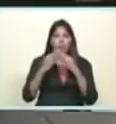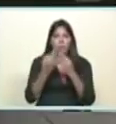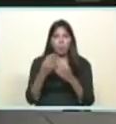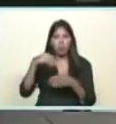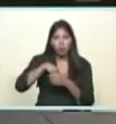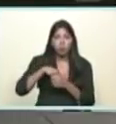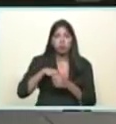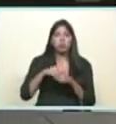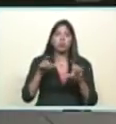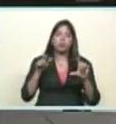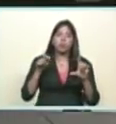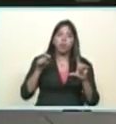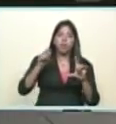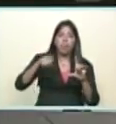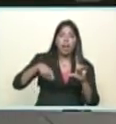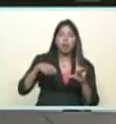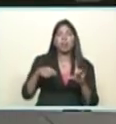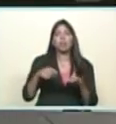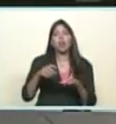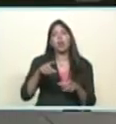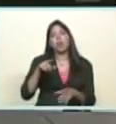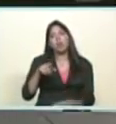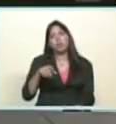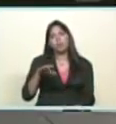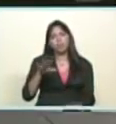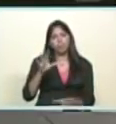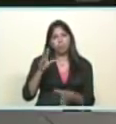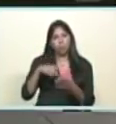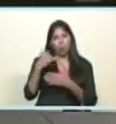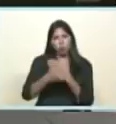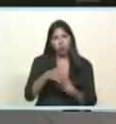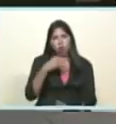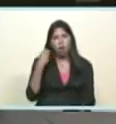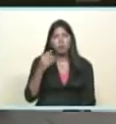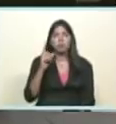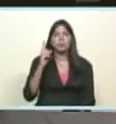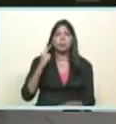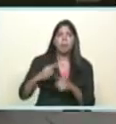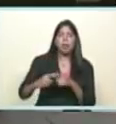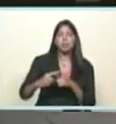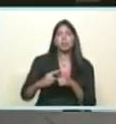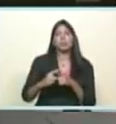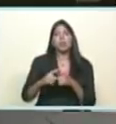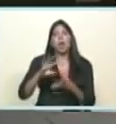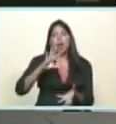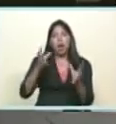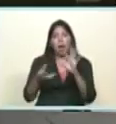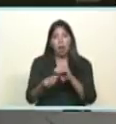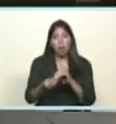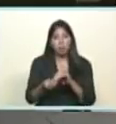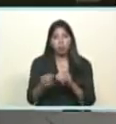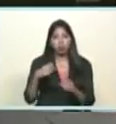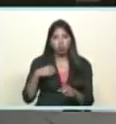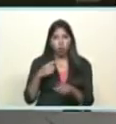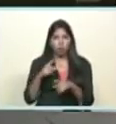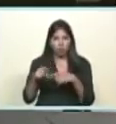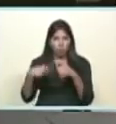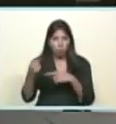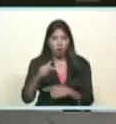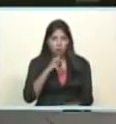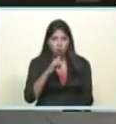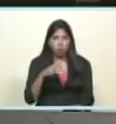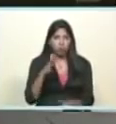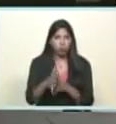en el fortalecimiento de los CLAP de los CLAP ya voy a hacer algunos anuncios importantes sobre el